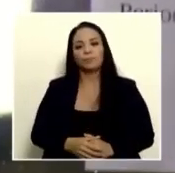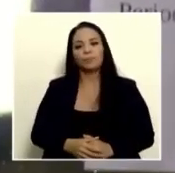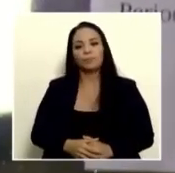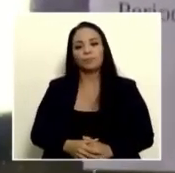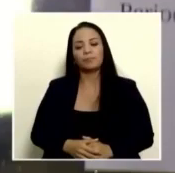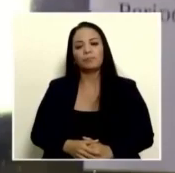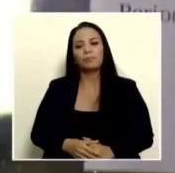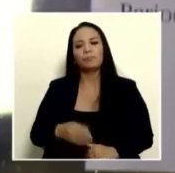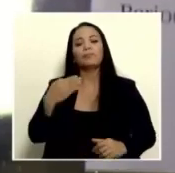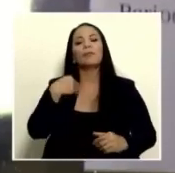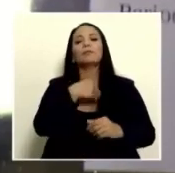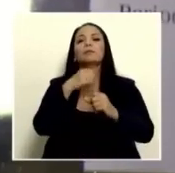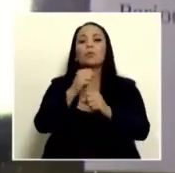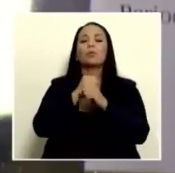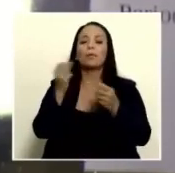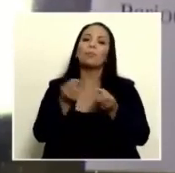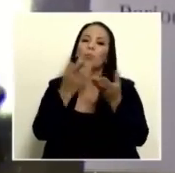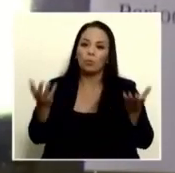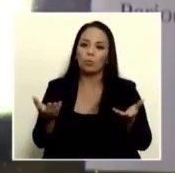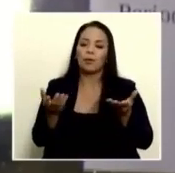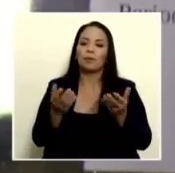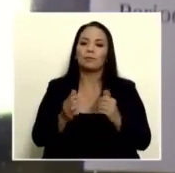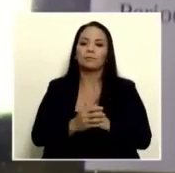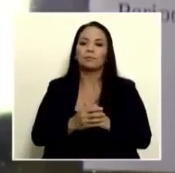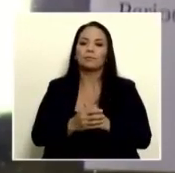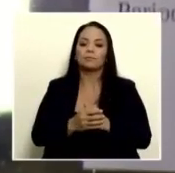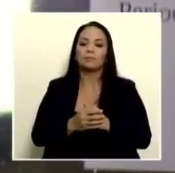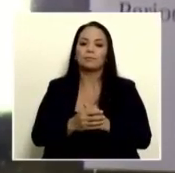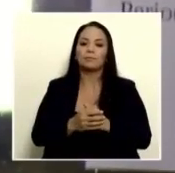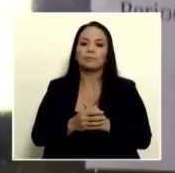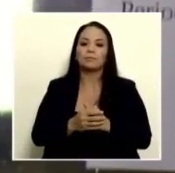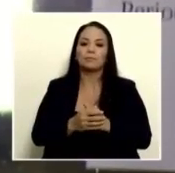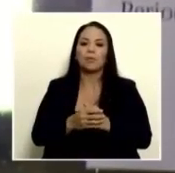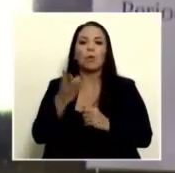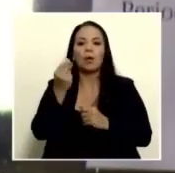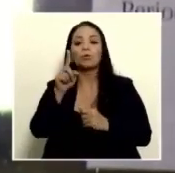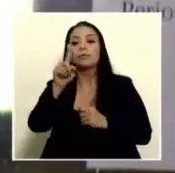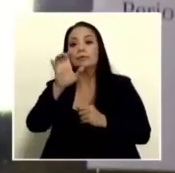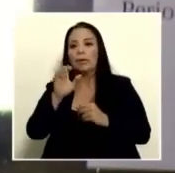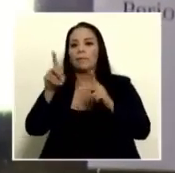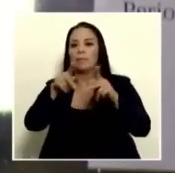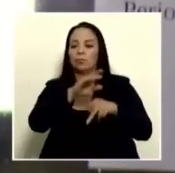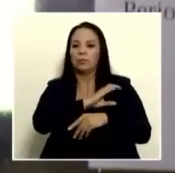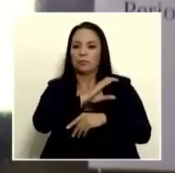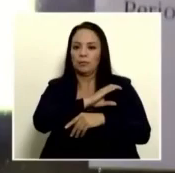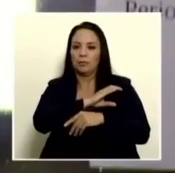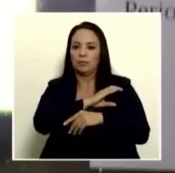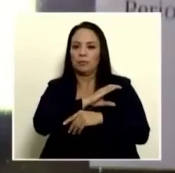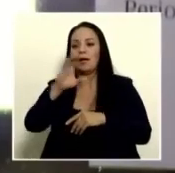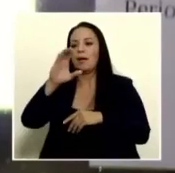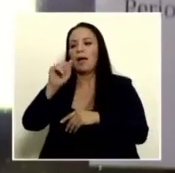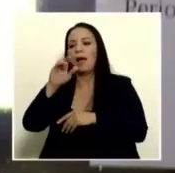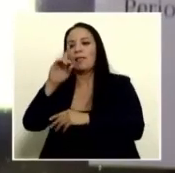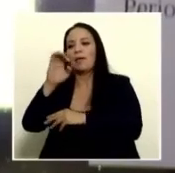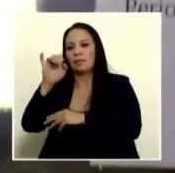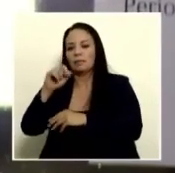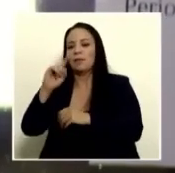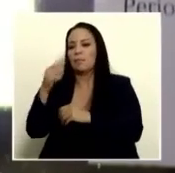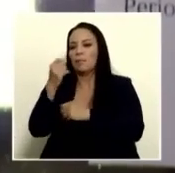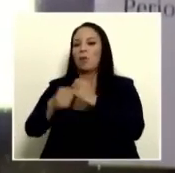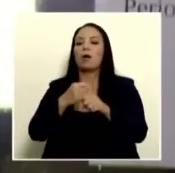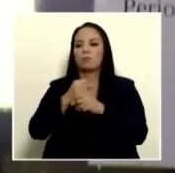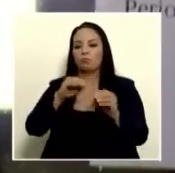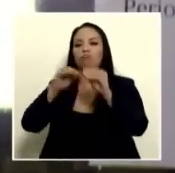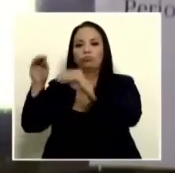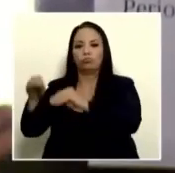bien es cierto el ministerio de seguridad pública ha trasladado cerca de 100 oficiales cadetes de primer año lo